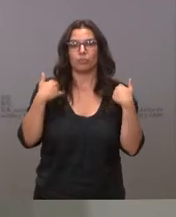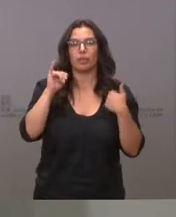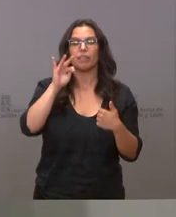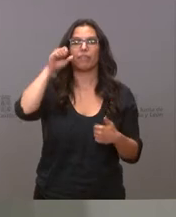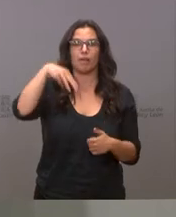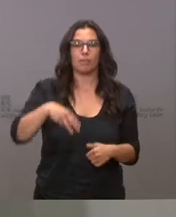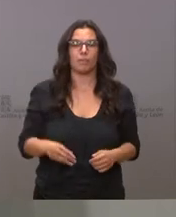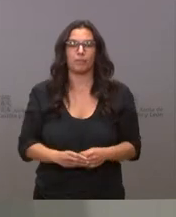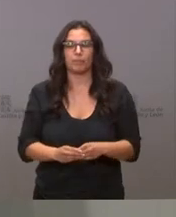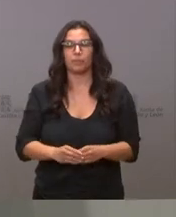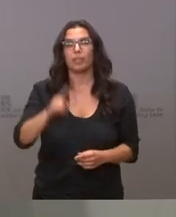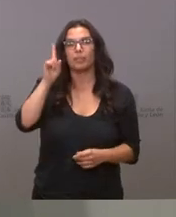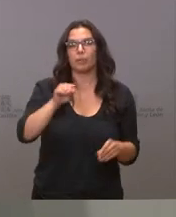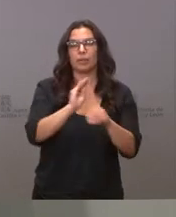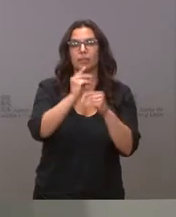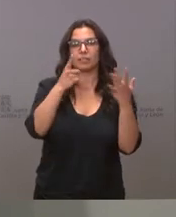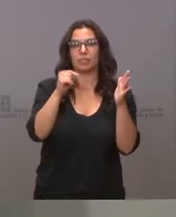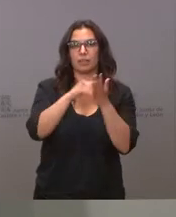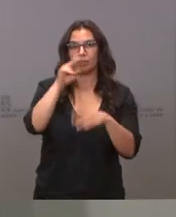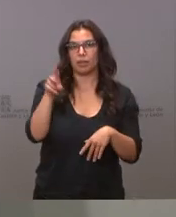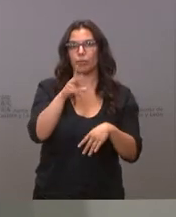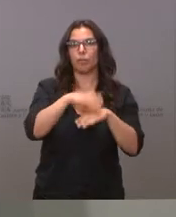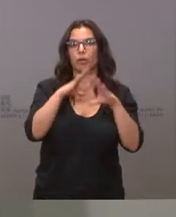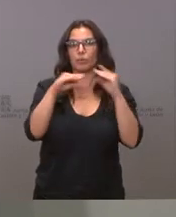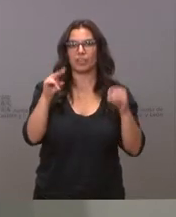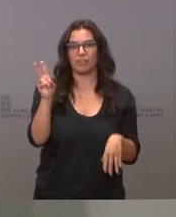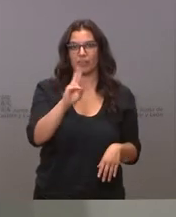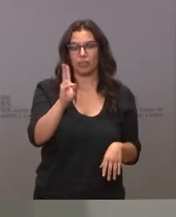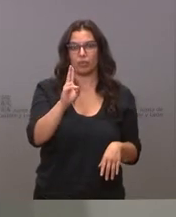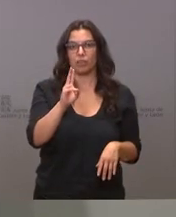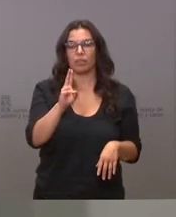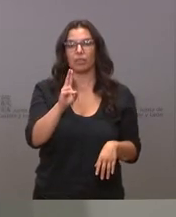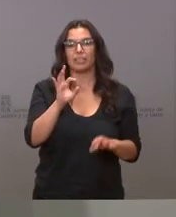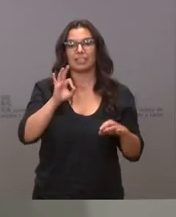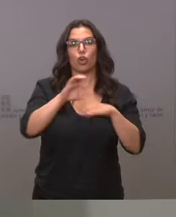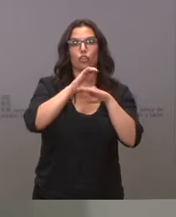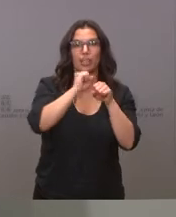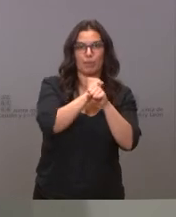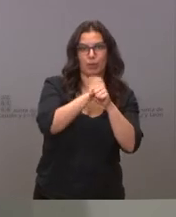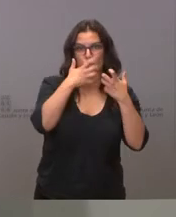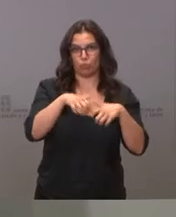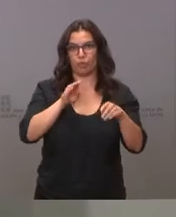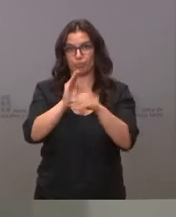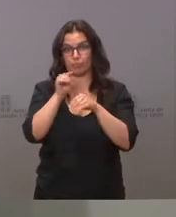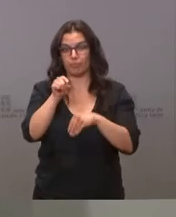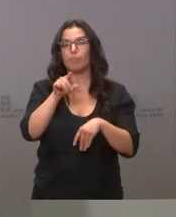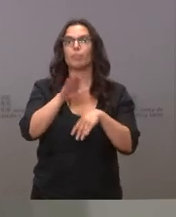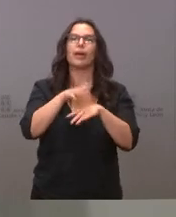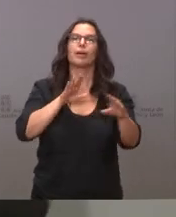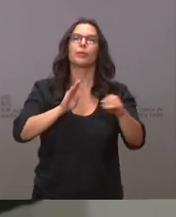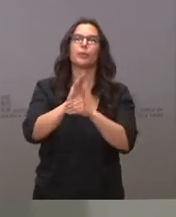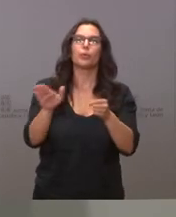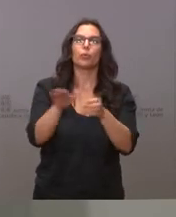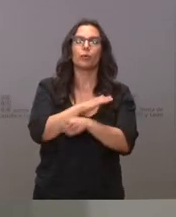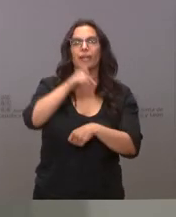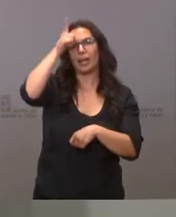También destina 60.000 euros a la Universidad de Valladolid, la Consejería de Empleo e Industria, para financiar la